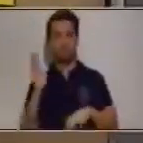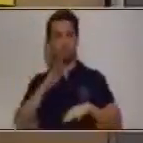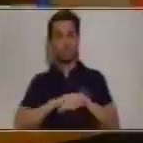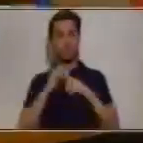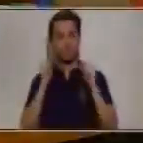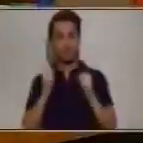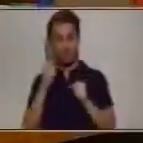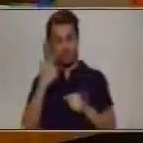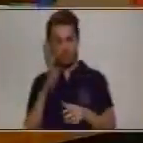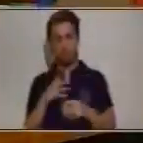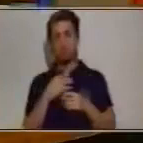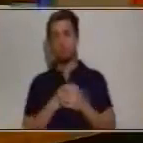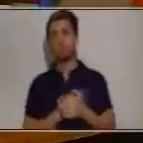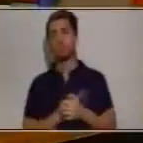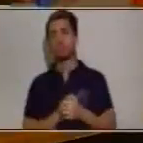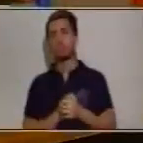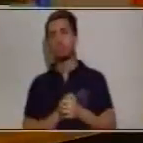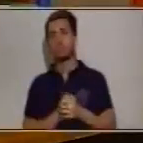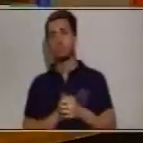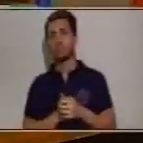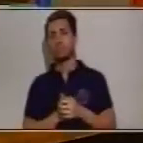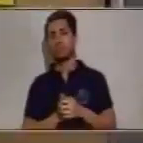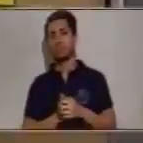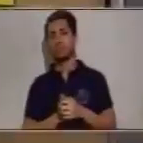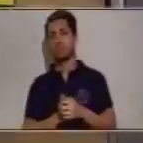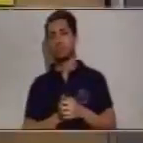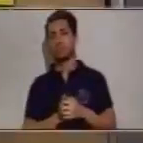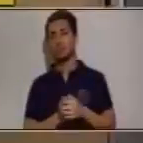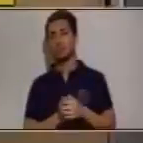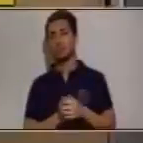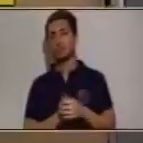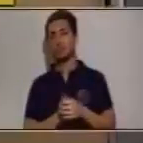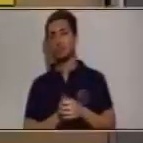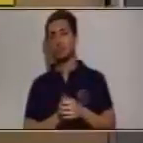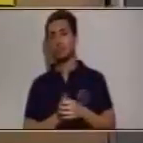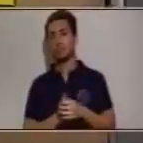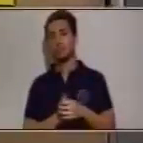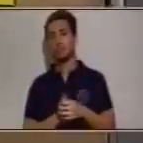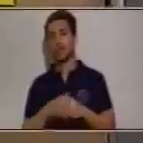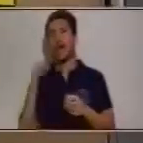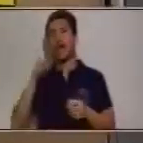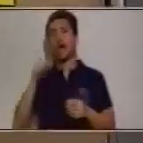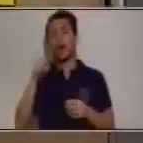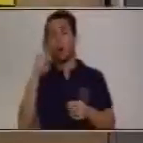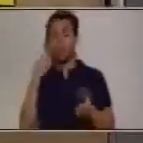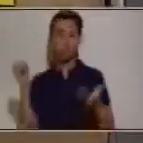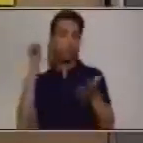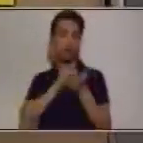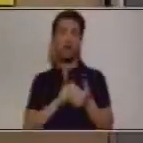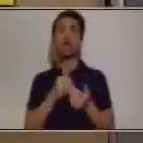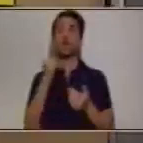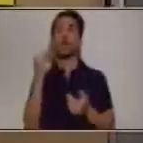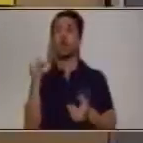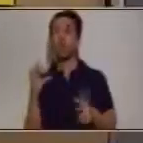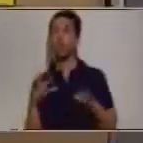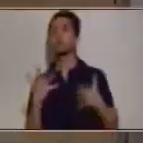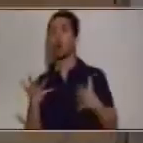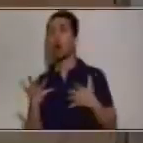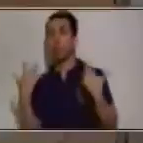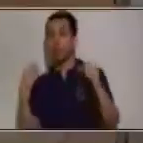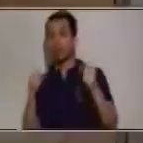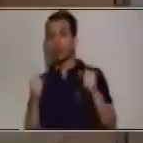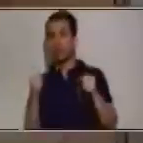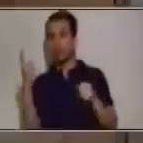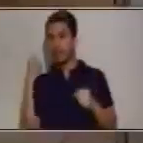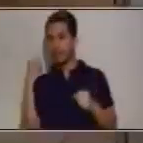vamos a tratar de colocar entonces numeritos para poder hacer esta operación y